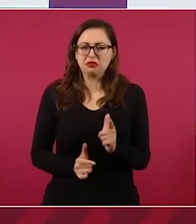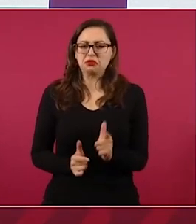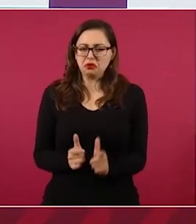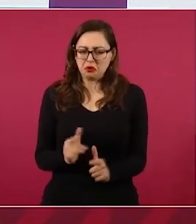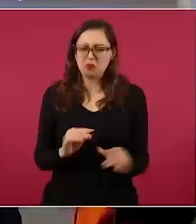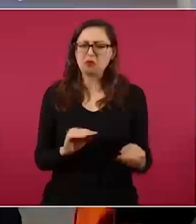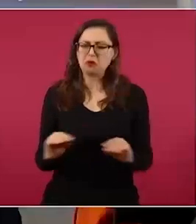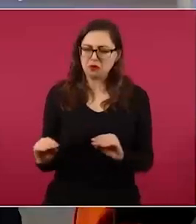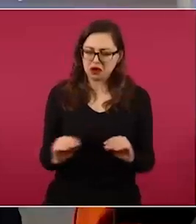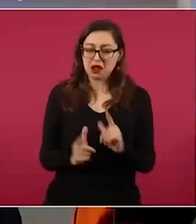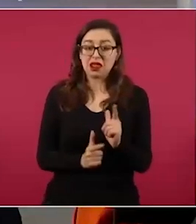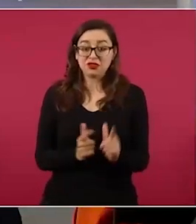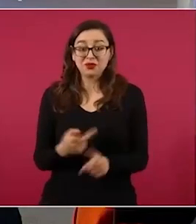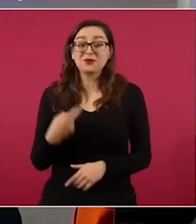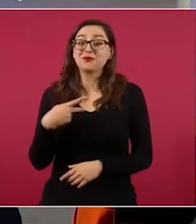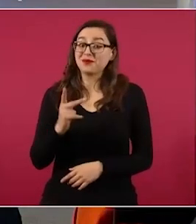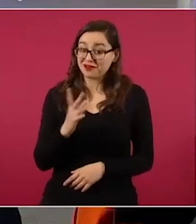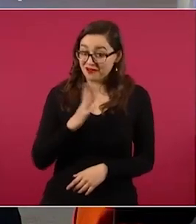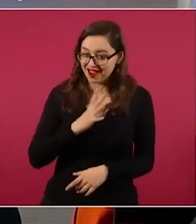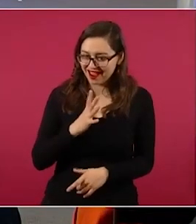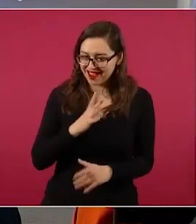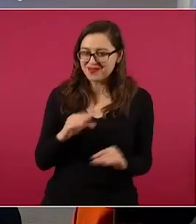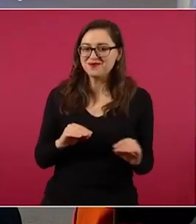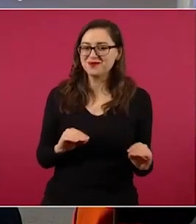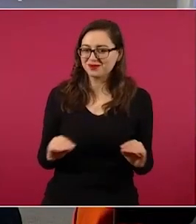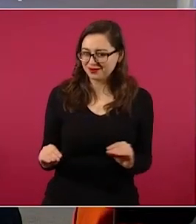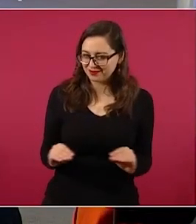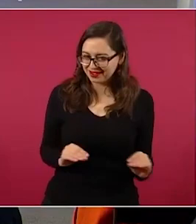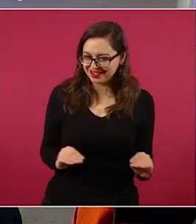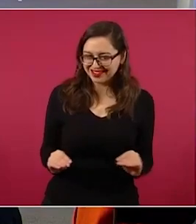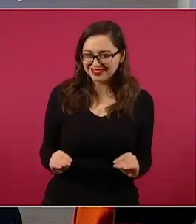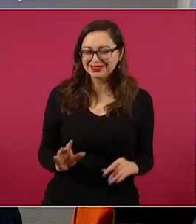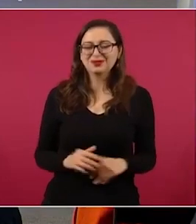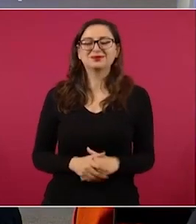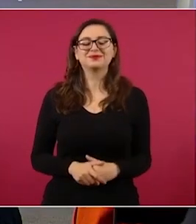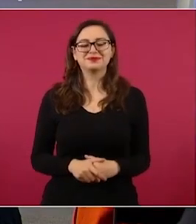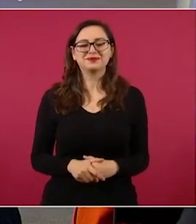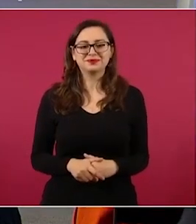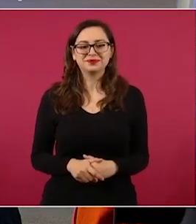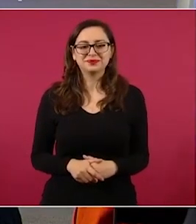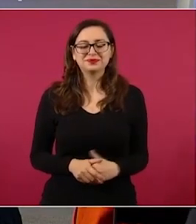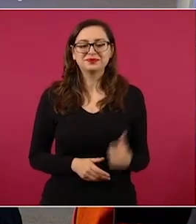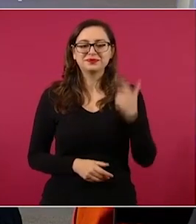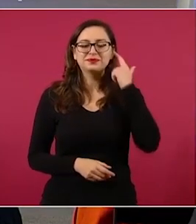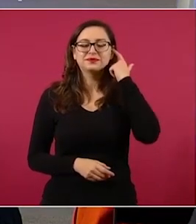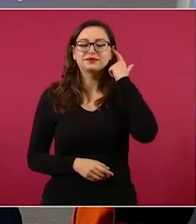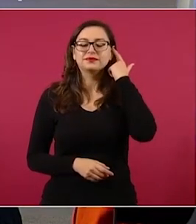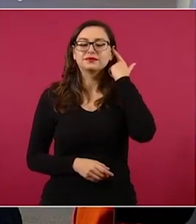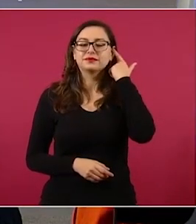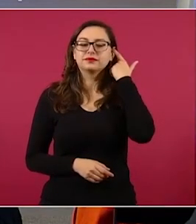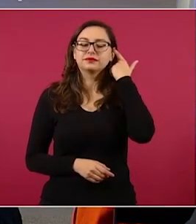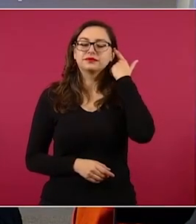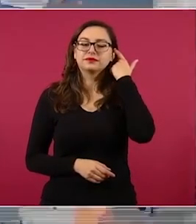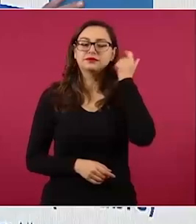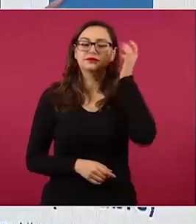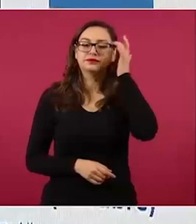y vamos a que